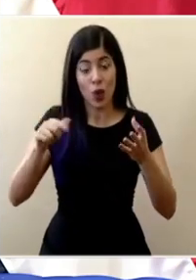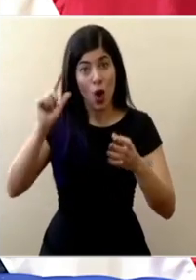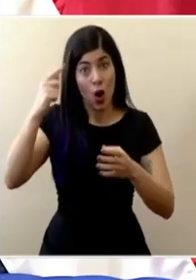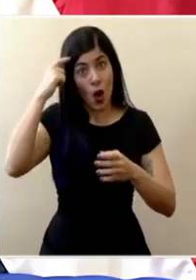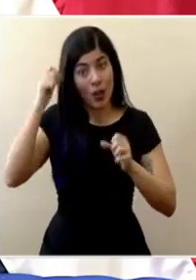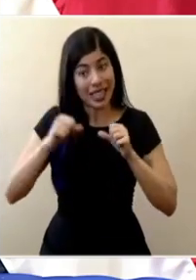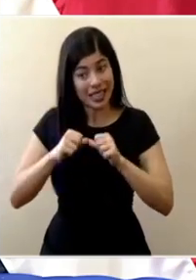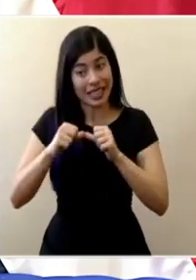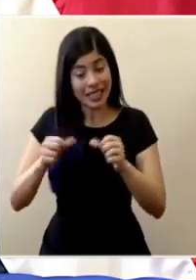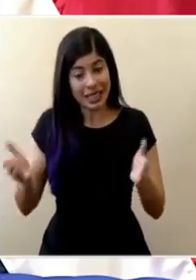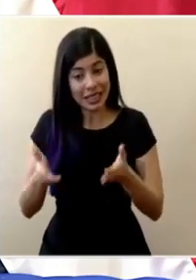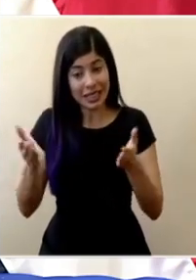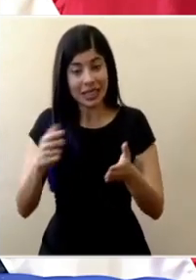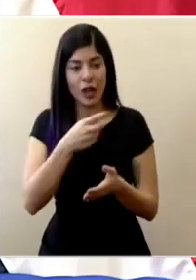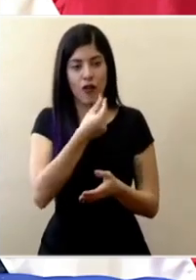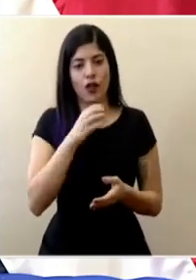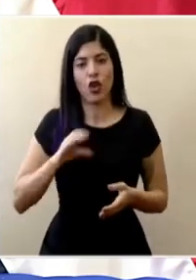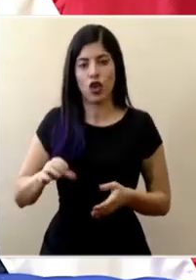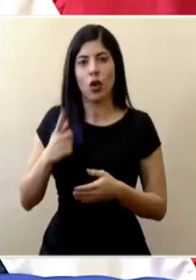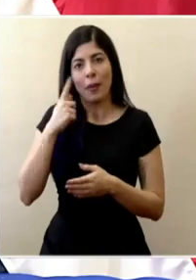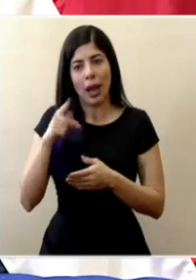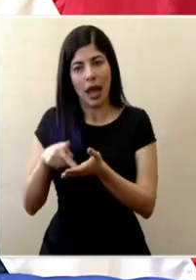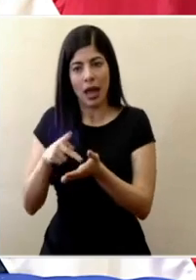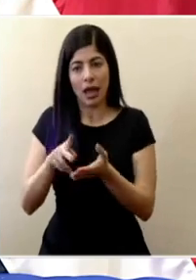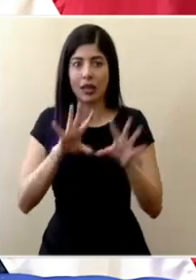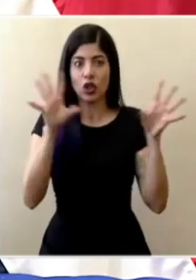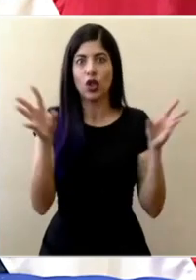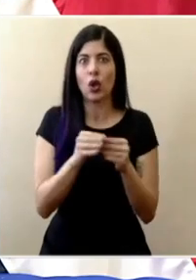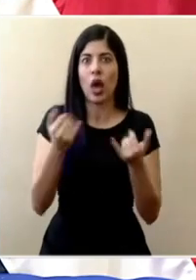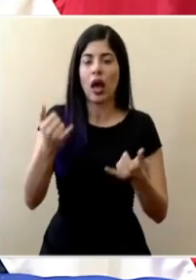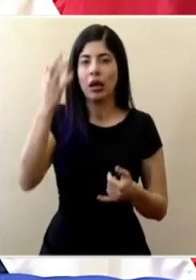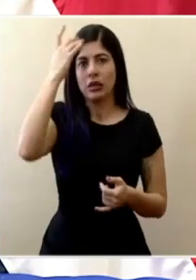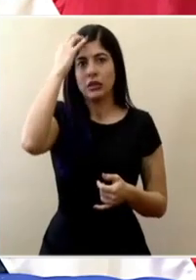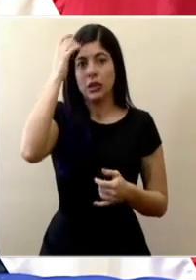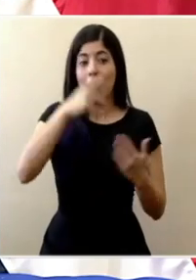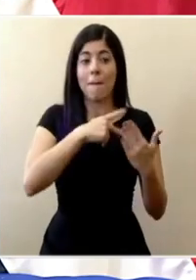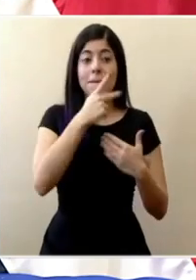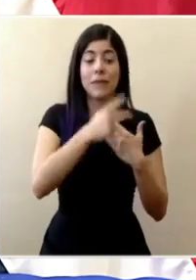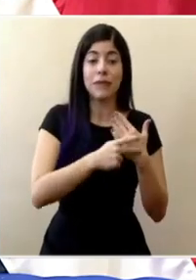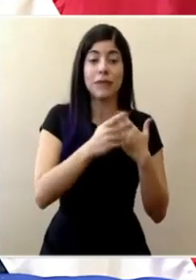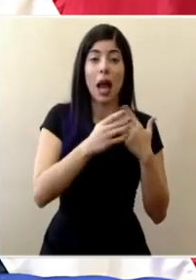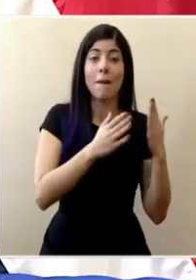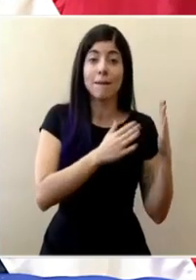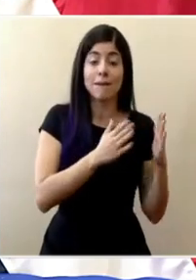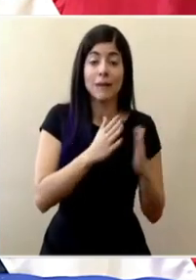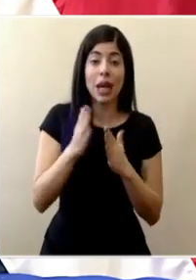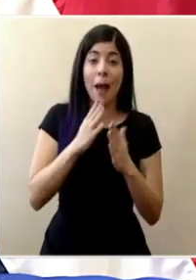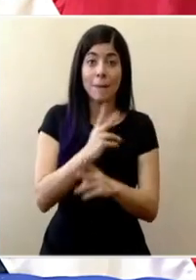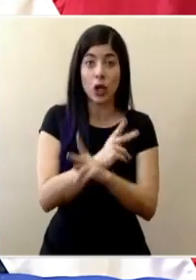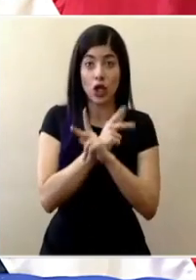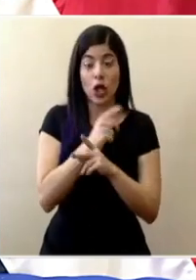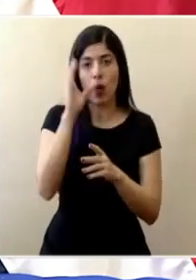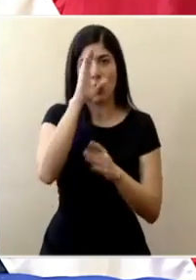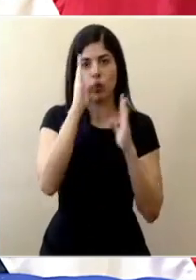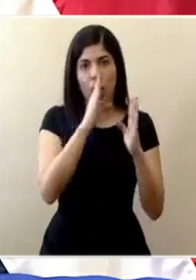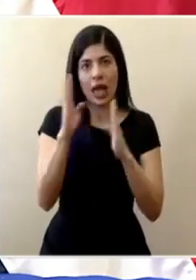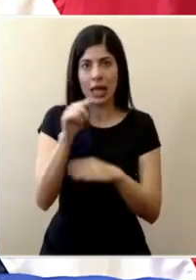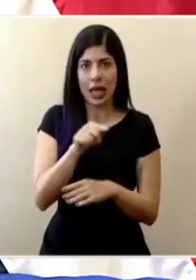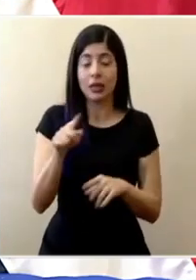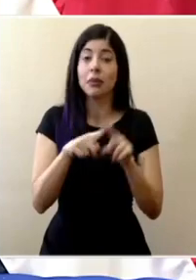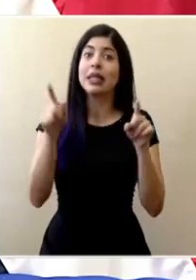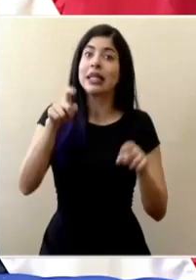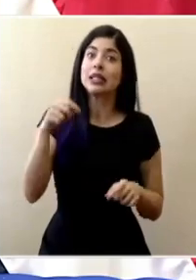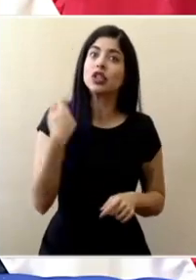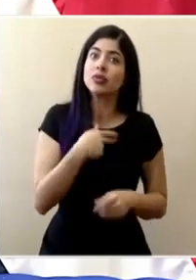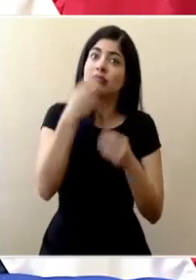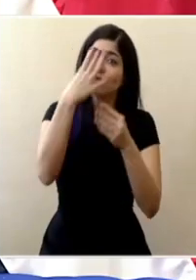del gobierno de la república son todas necesidades acuciantes que se cubren con el plan proteger pero también es necesario que yo les informe que